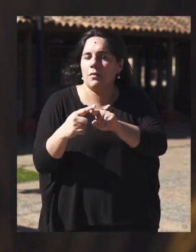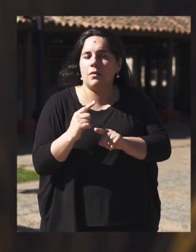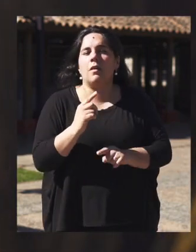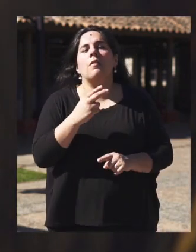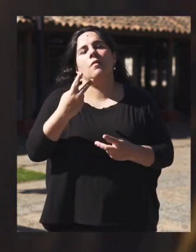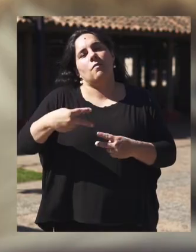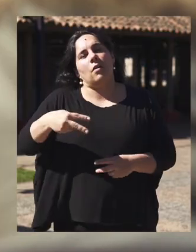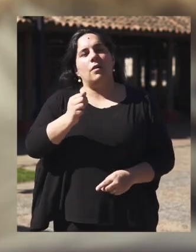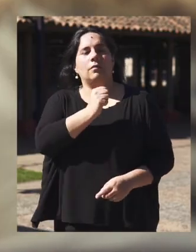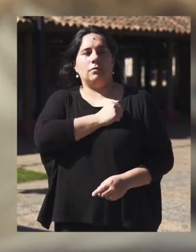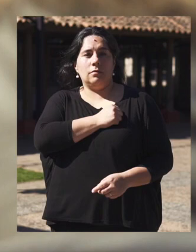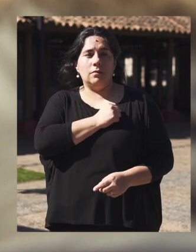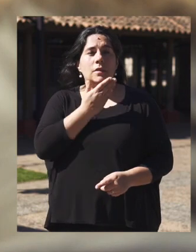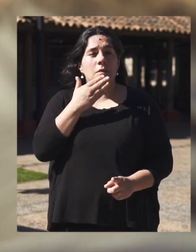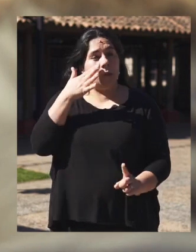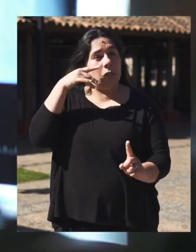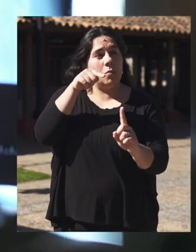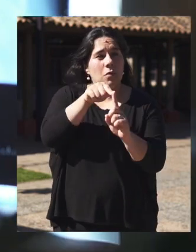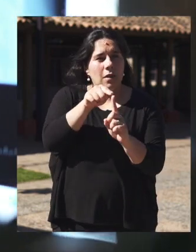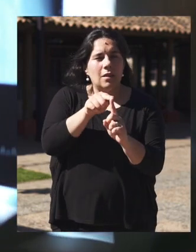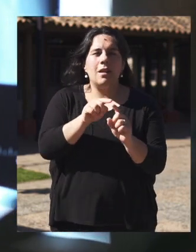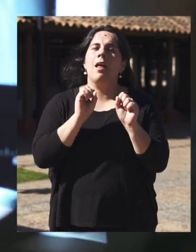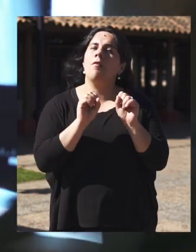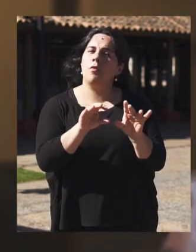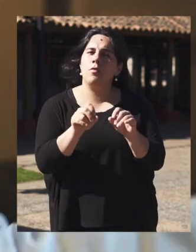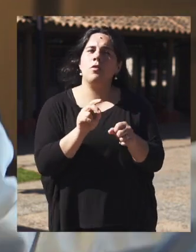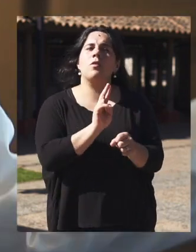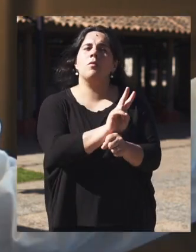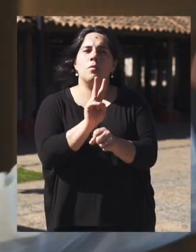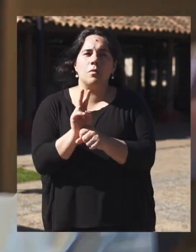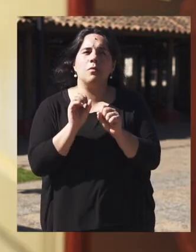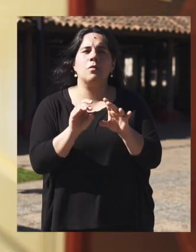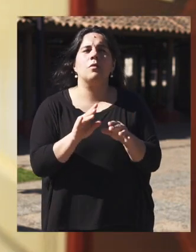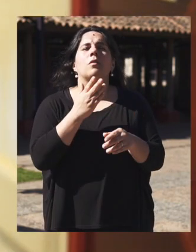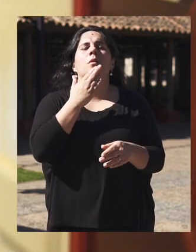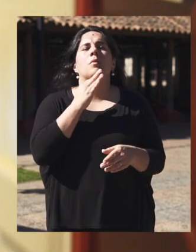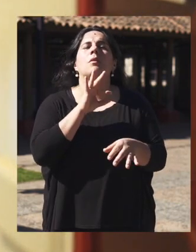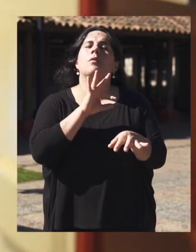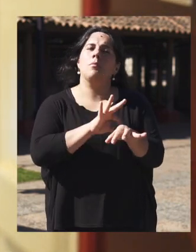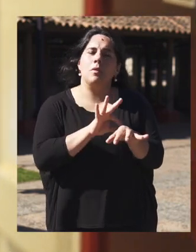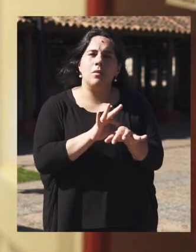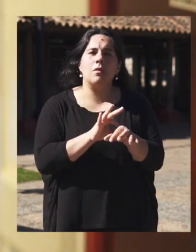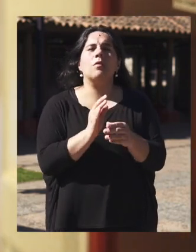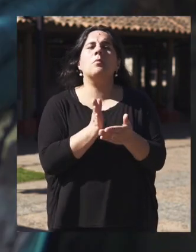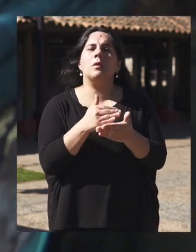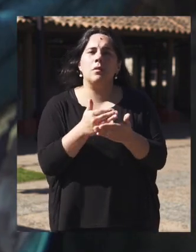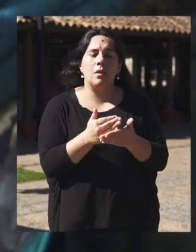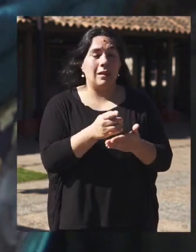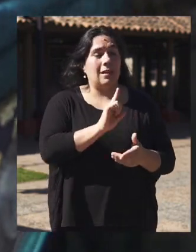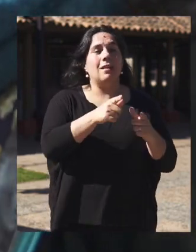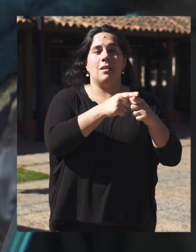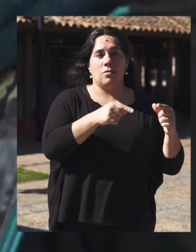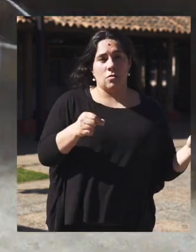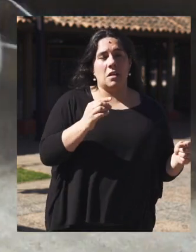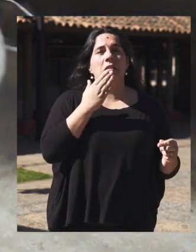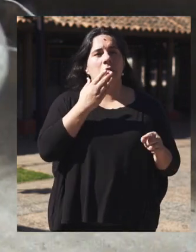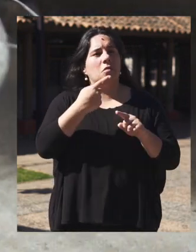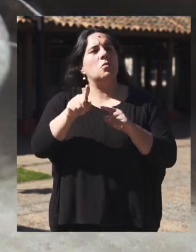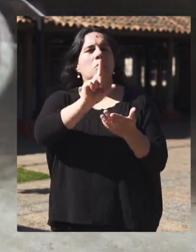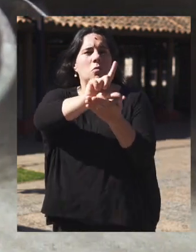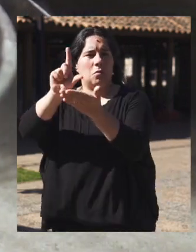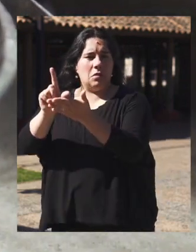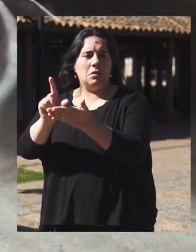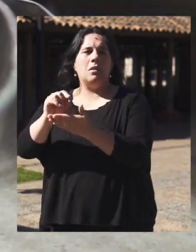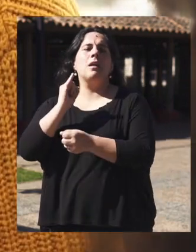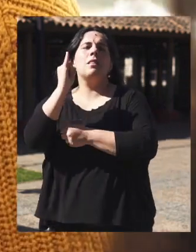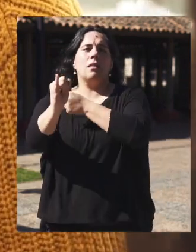inspiración cristiana. Es referente de calidad y pionero en la formación de educadores y médicos, con planes de movilidad tanto nacional como internacional